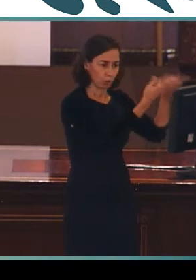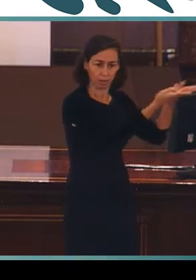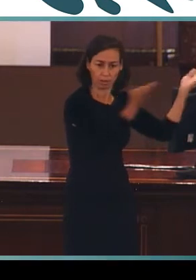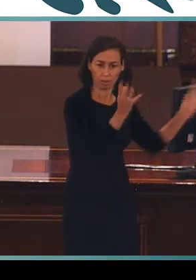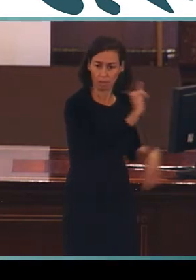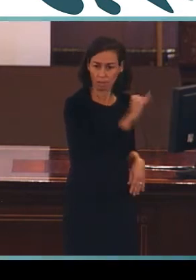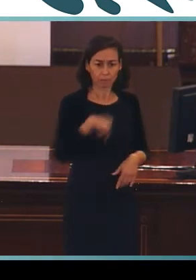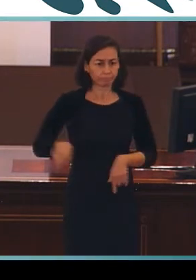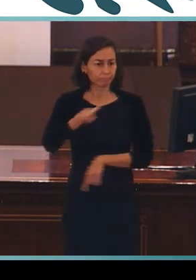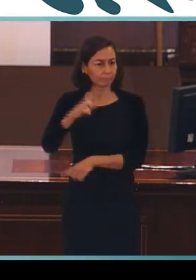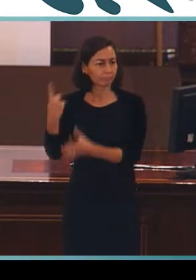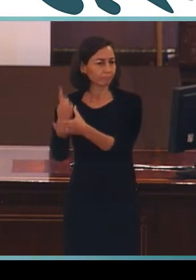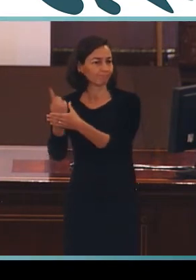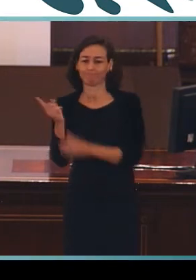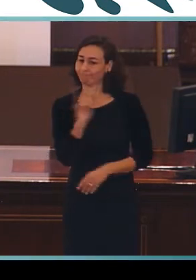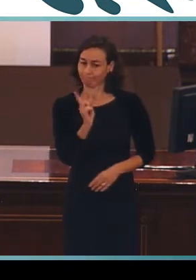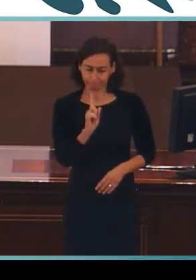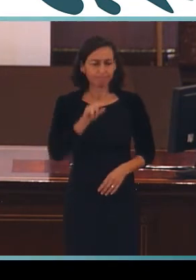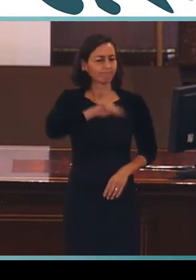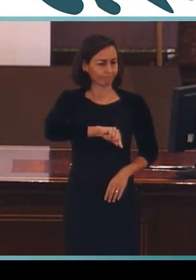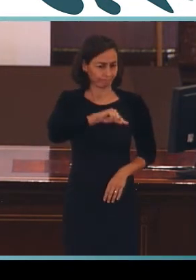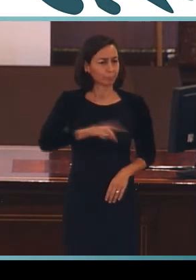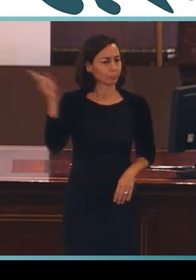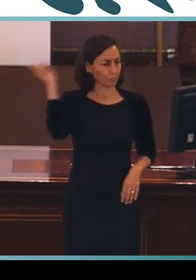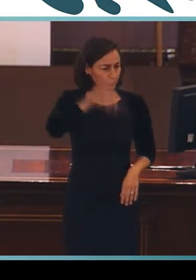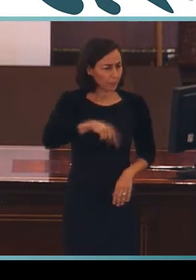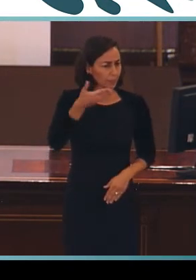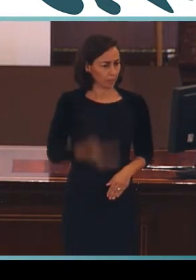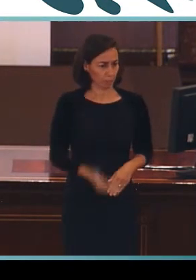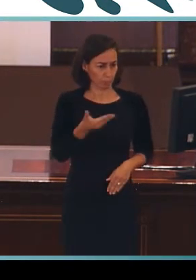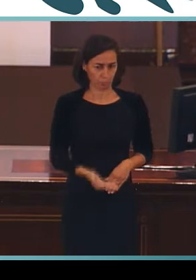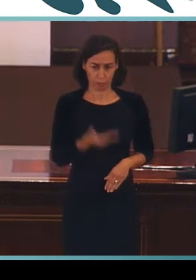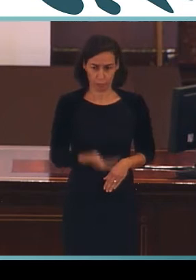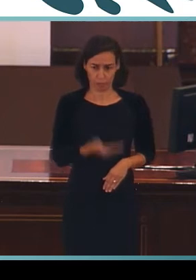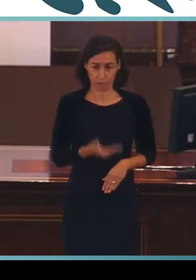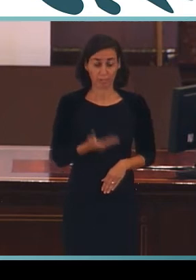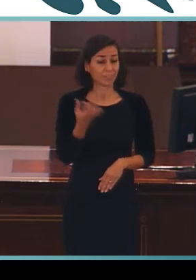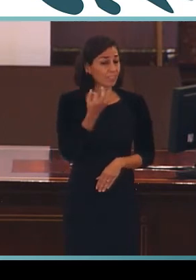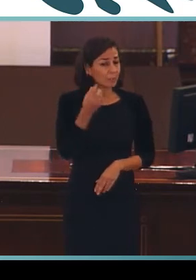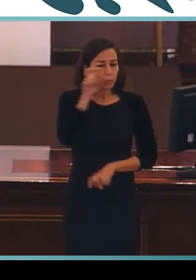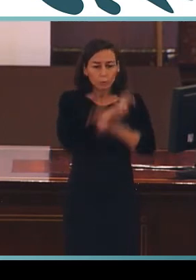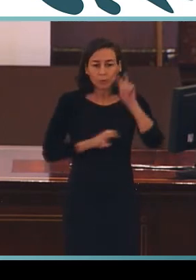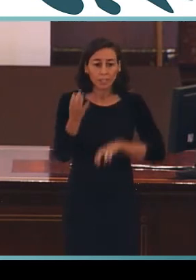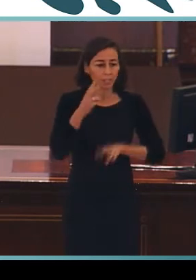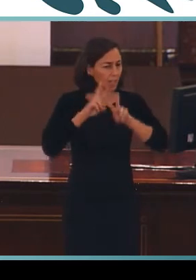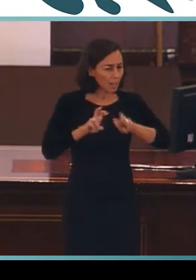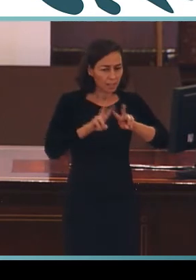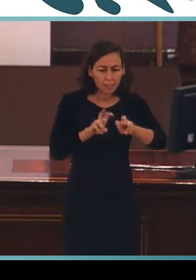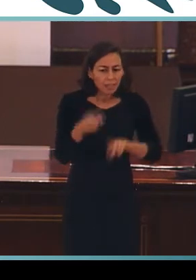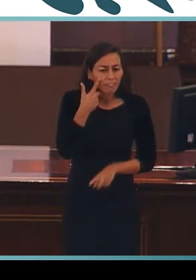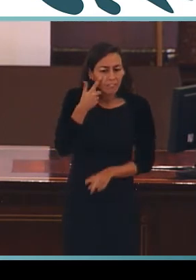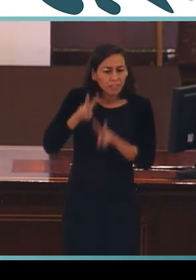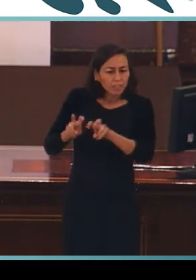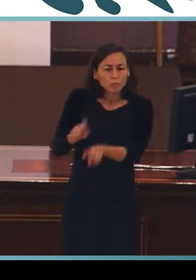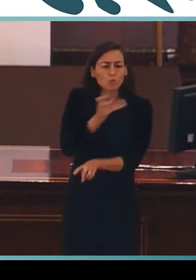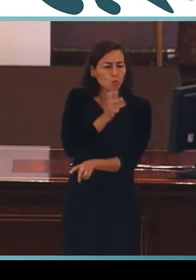en ese mundo. Y por eso somos muy conscientes de la importancia que tiene analizar cómo influye la investigación y